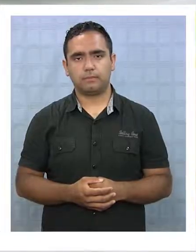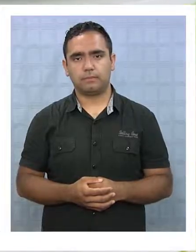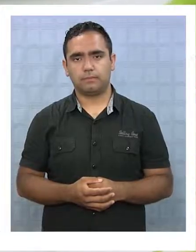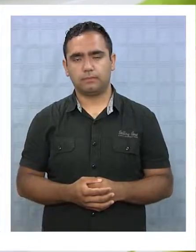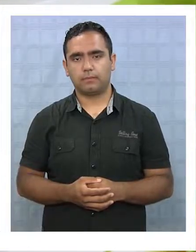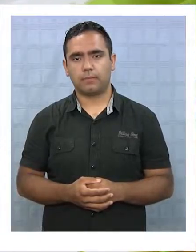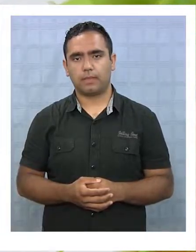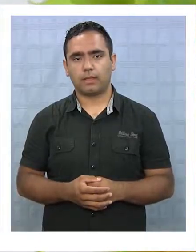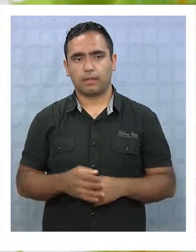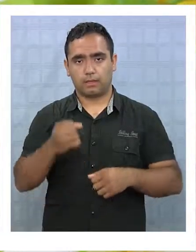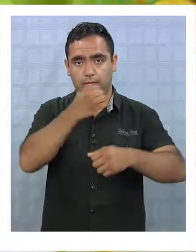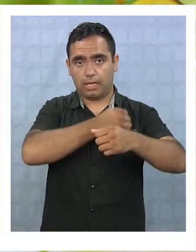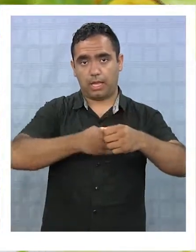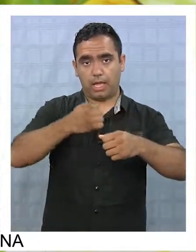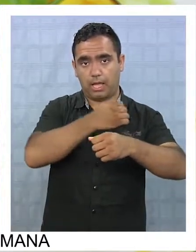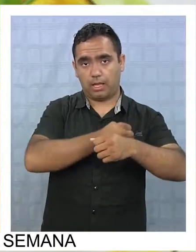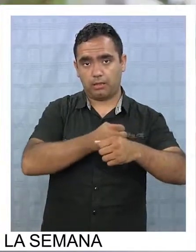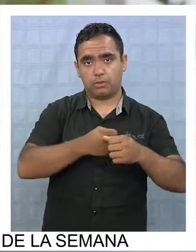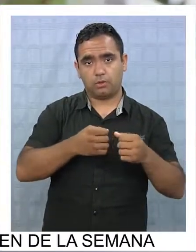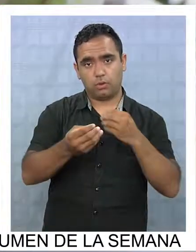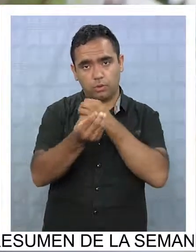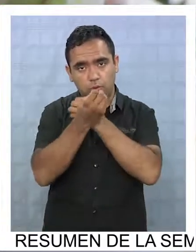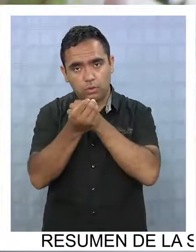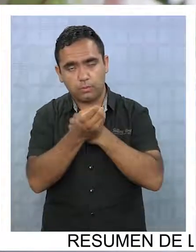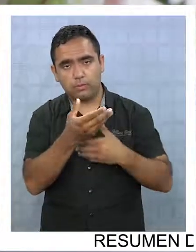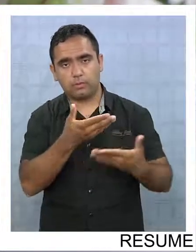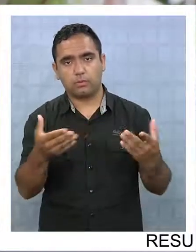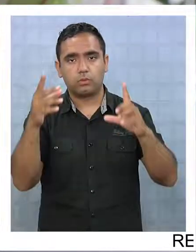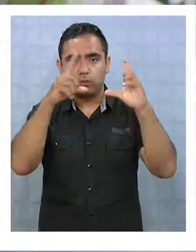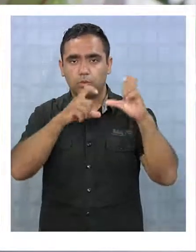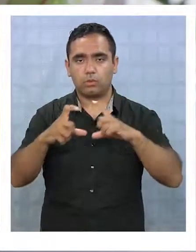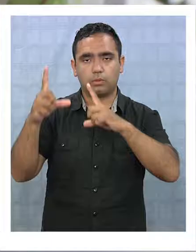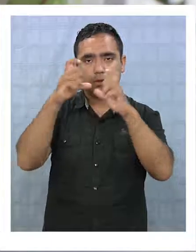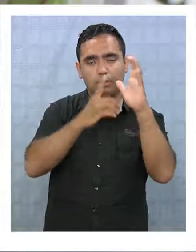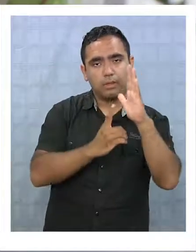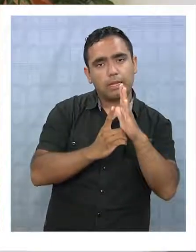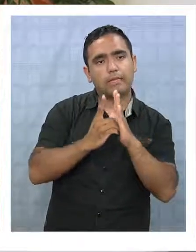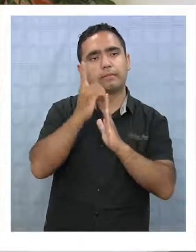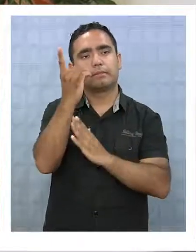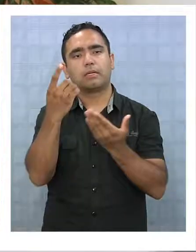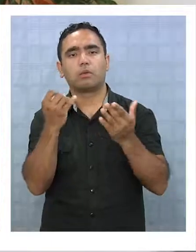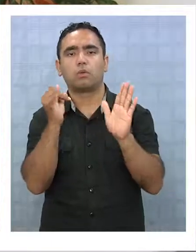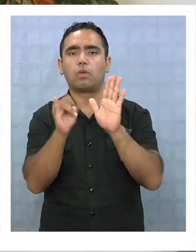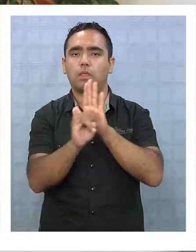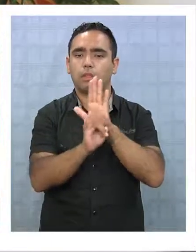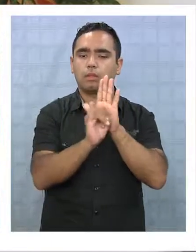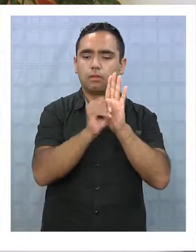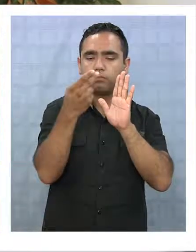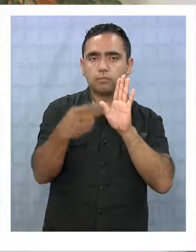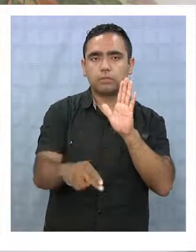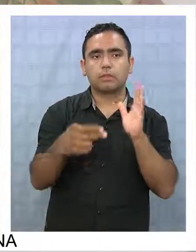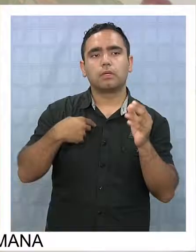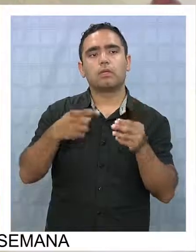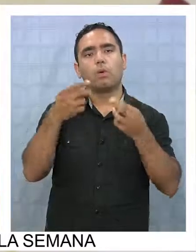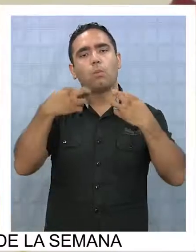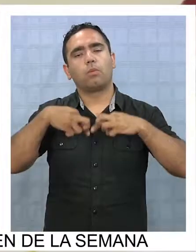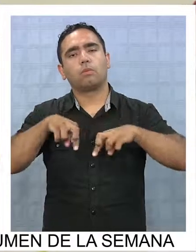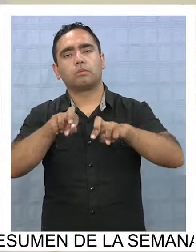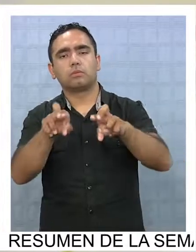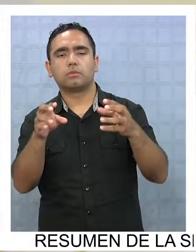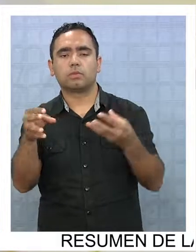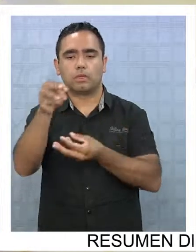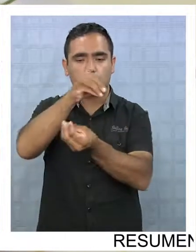La gastronomía como polo de desarrollo económico, turístico e identitario sigue siendo un mundo lleno de opciones y